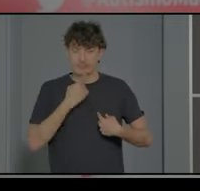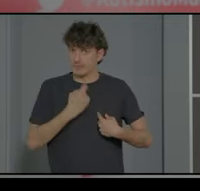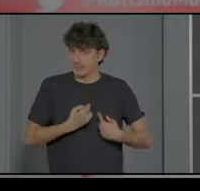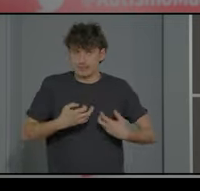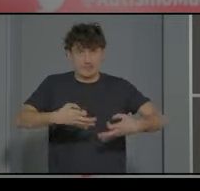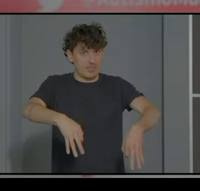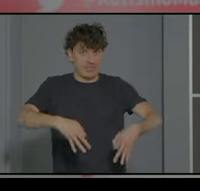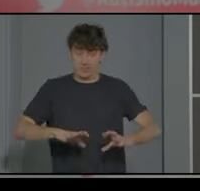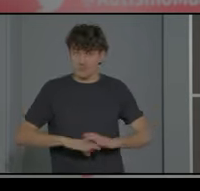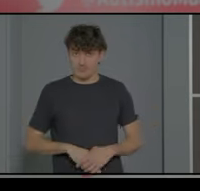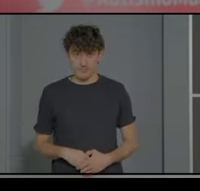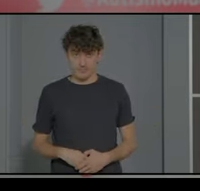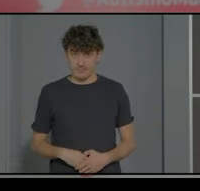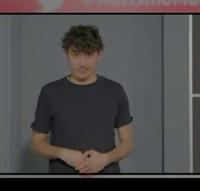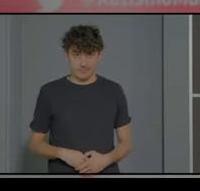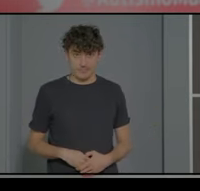así de sencillo.